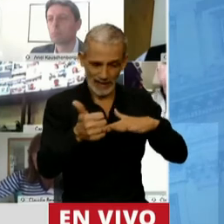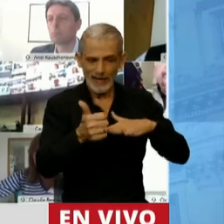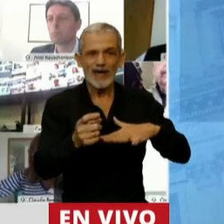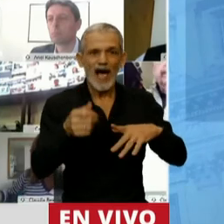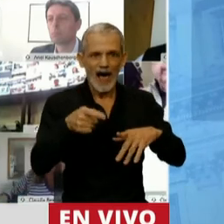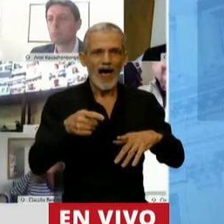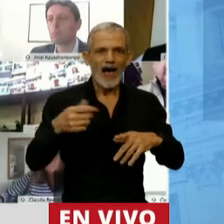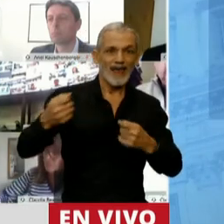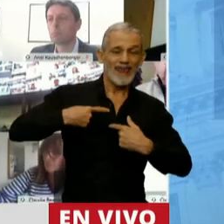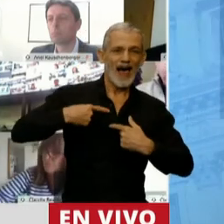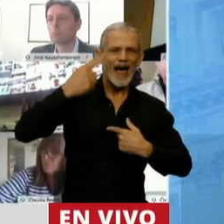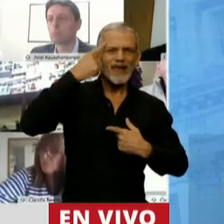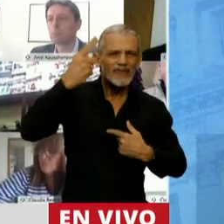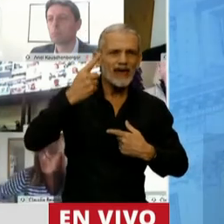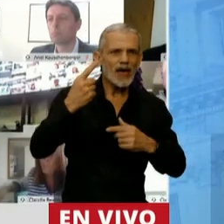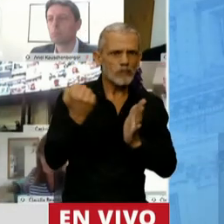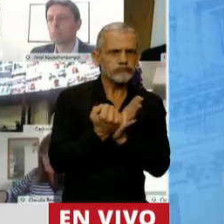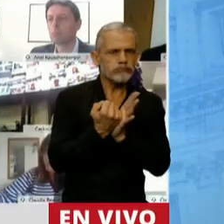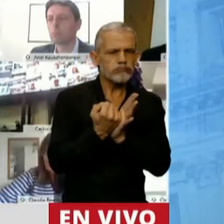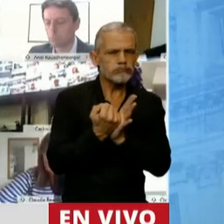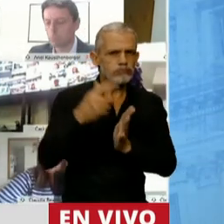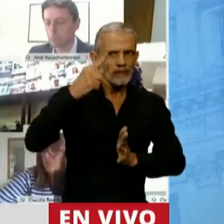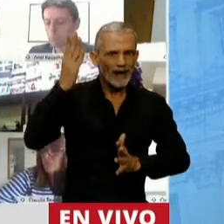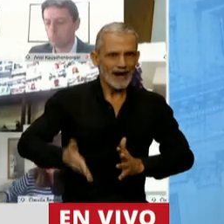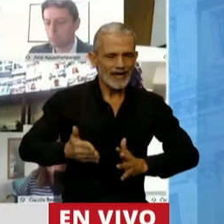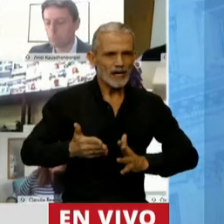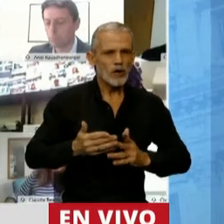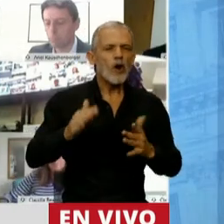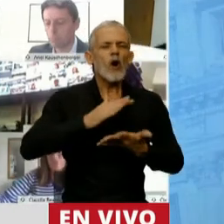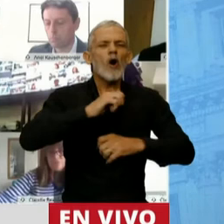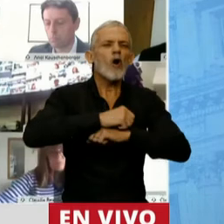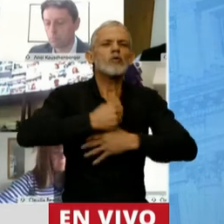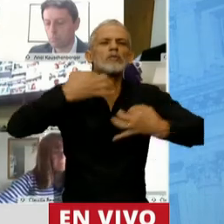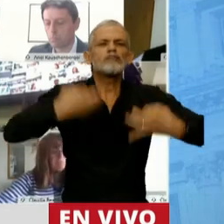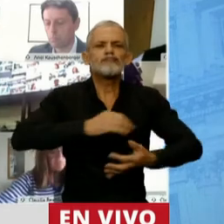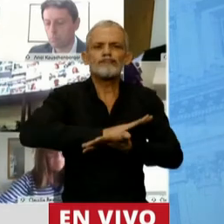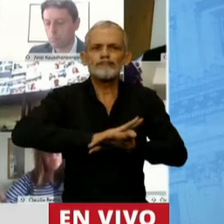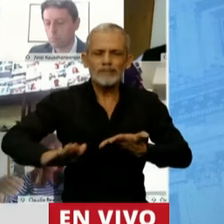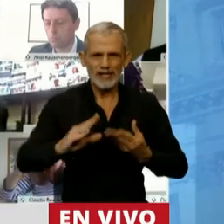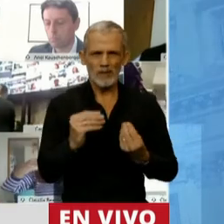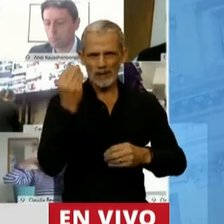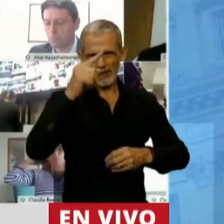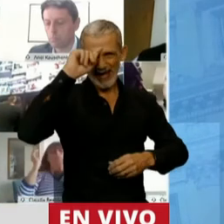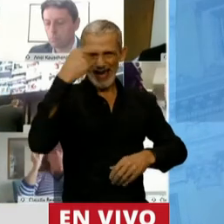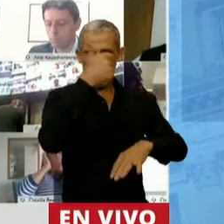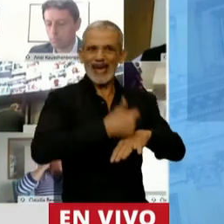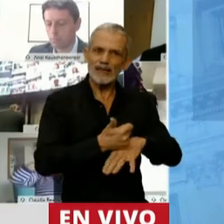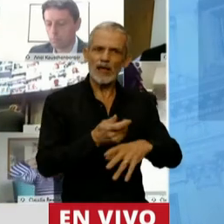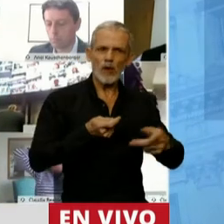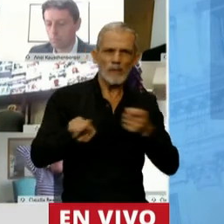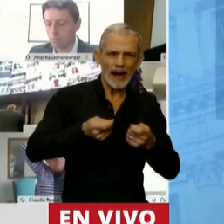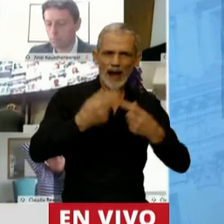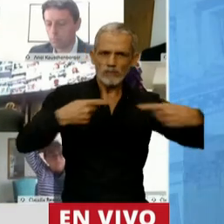nos dejó las convicciones, pero también la probidad para trabajar el Estado, para dirigir la cosa